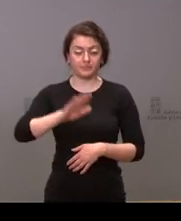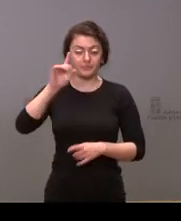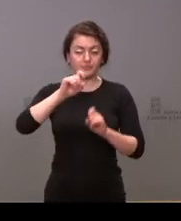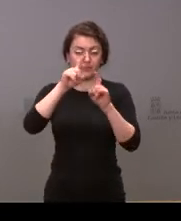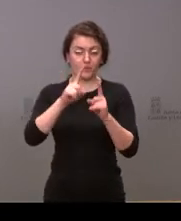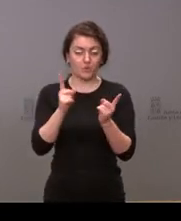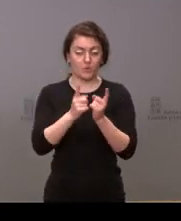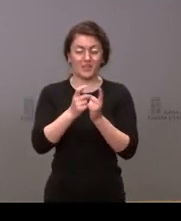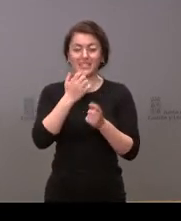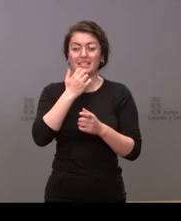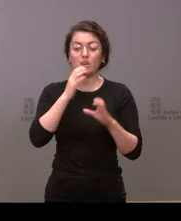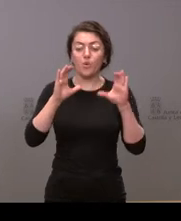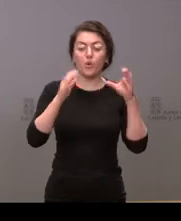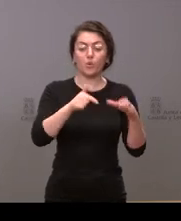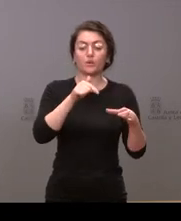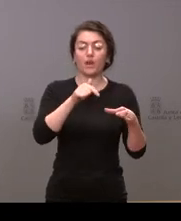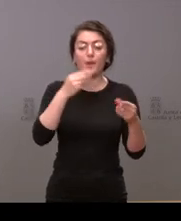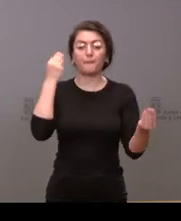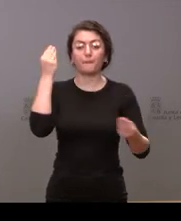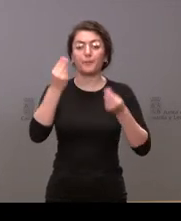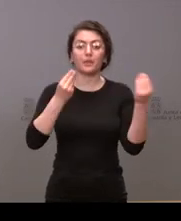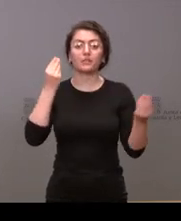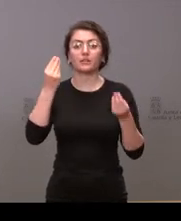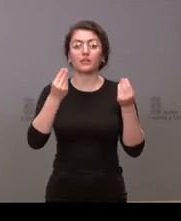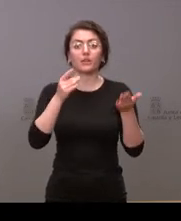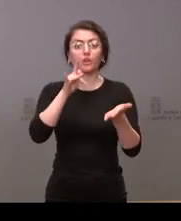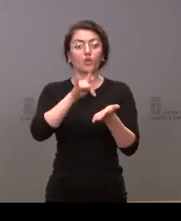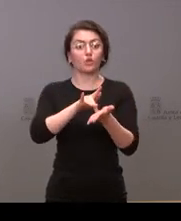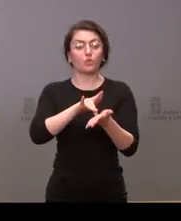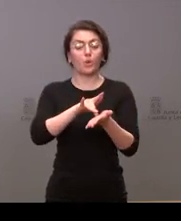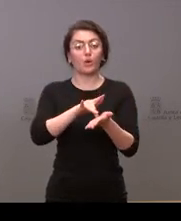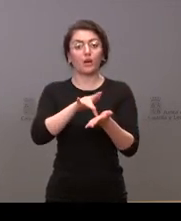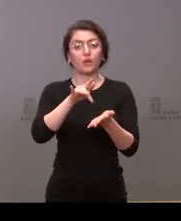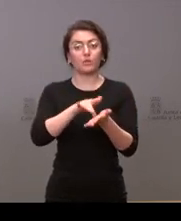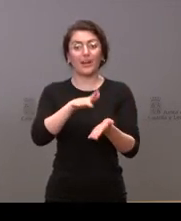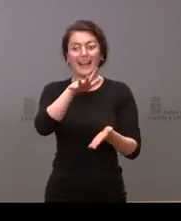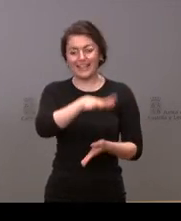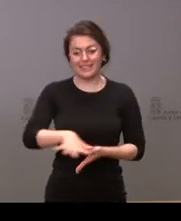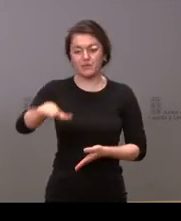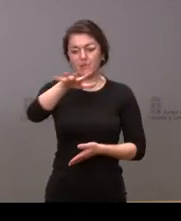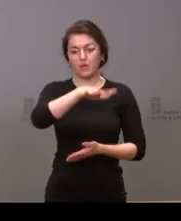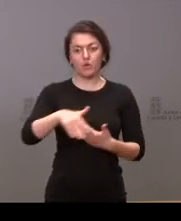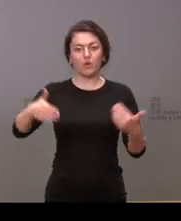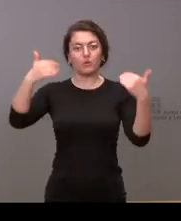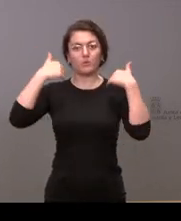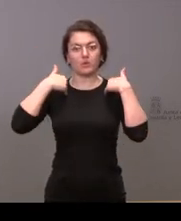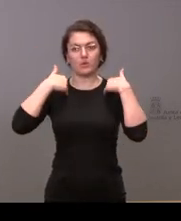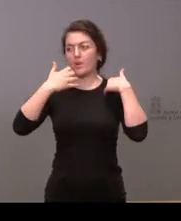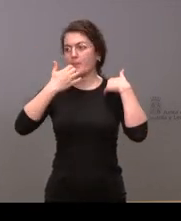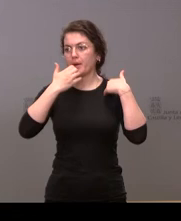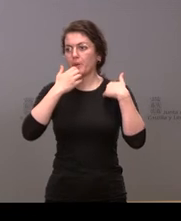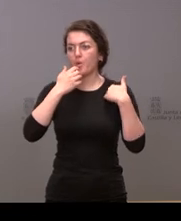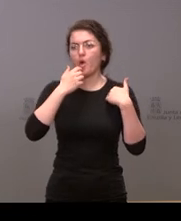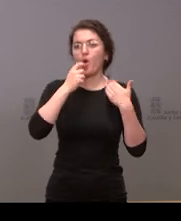pensado la junta cómo se va a actuar en los espacios que dependen de ella tanto en las oficinas en las